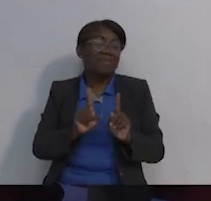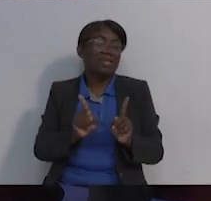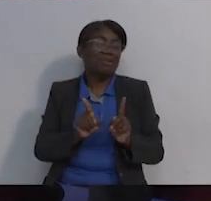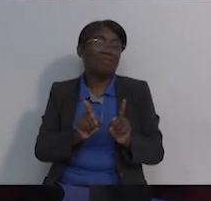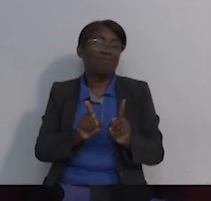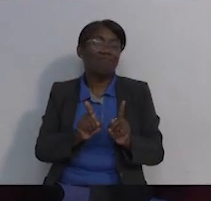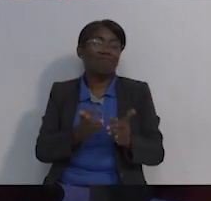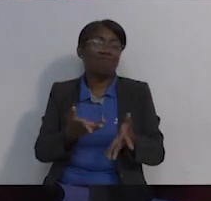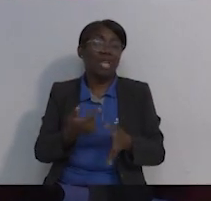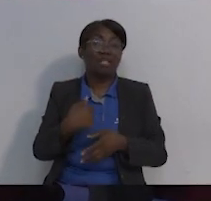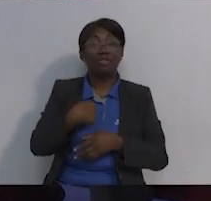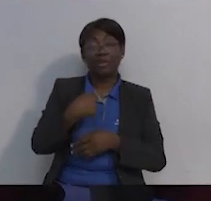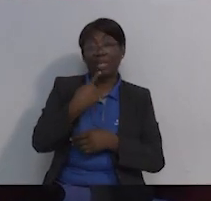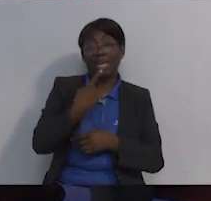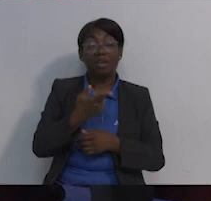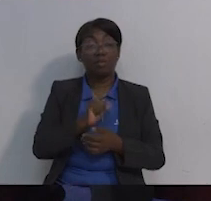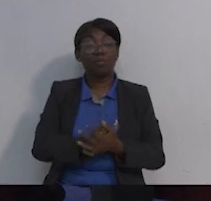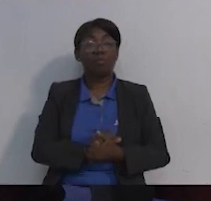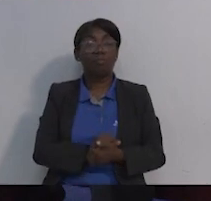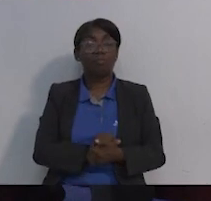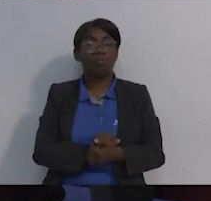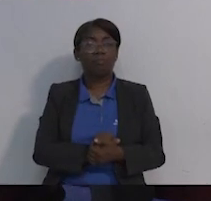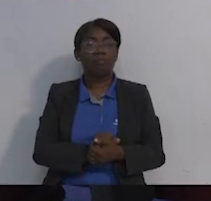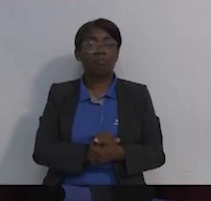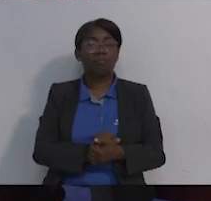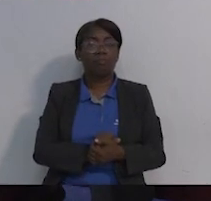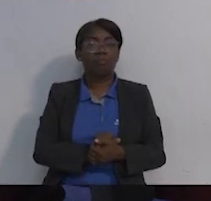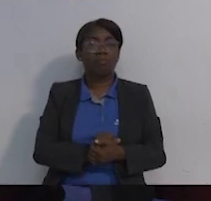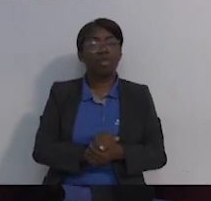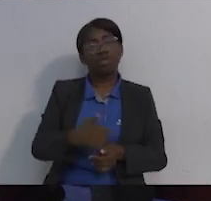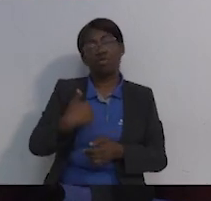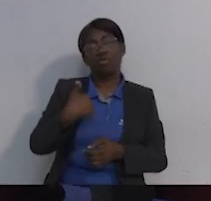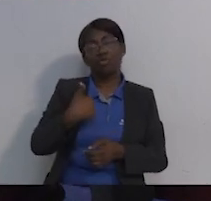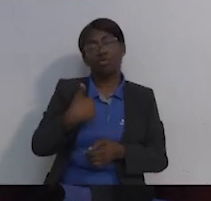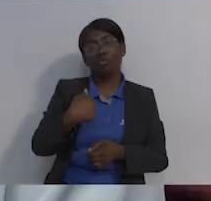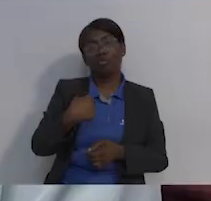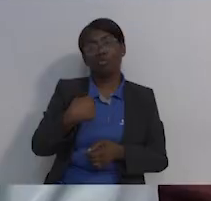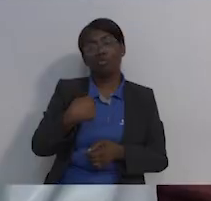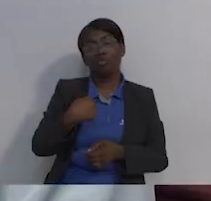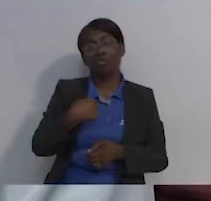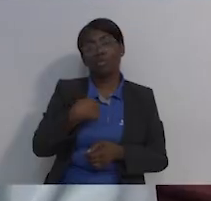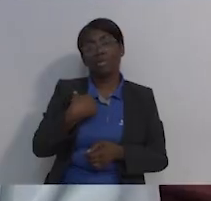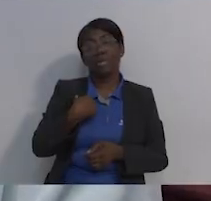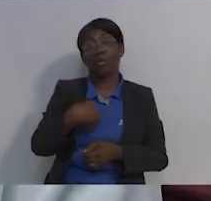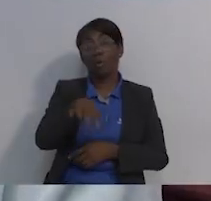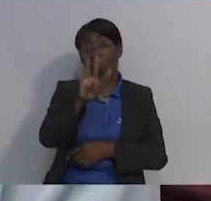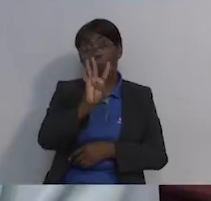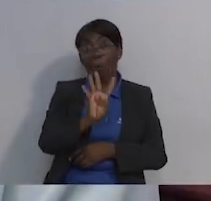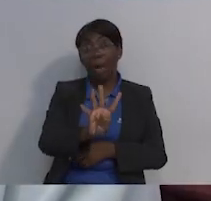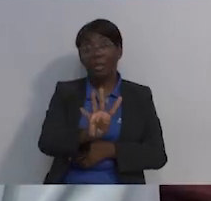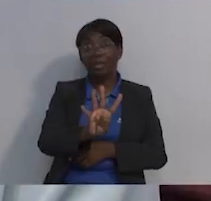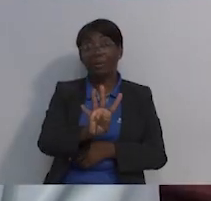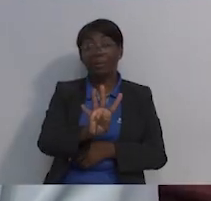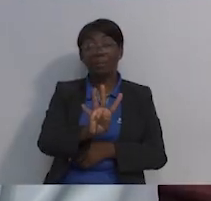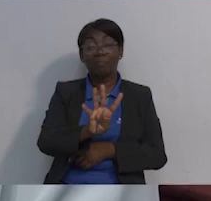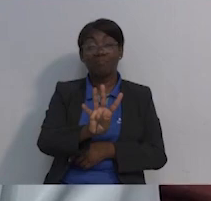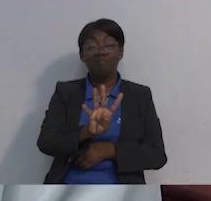El resultado debe ser el mismo. No, fíjate, yo digo que yo tengo